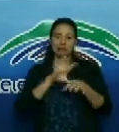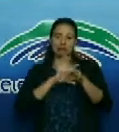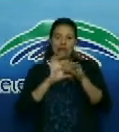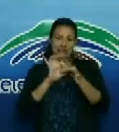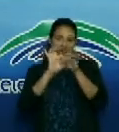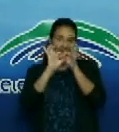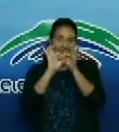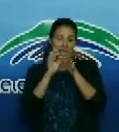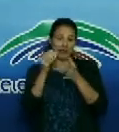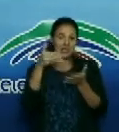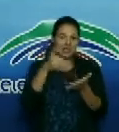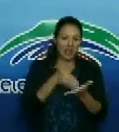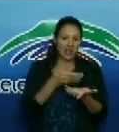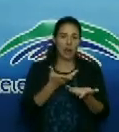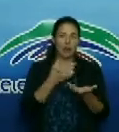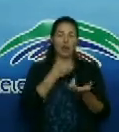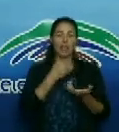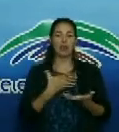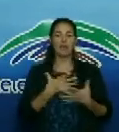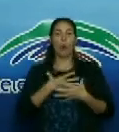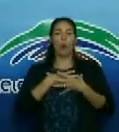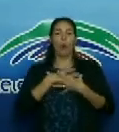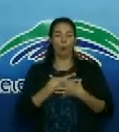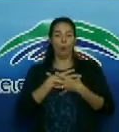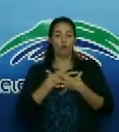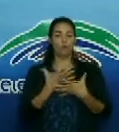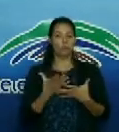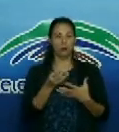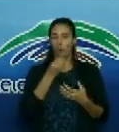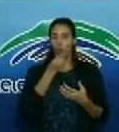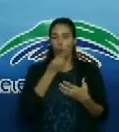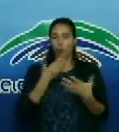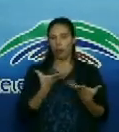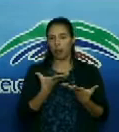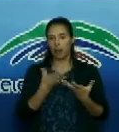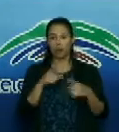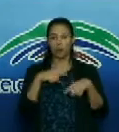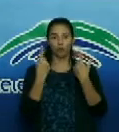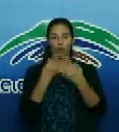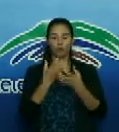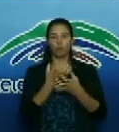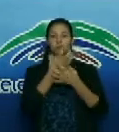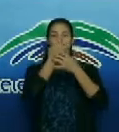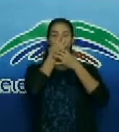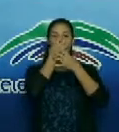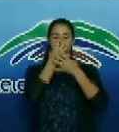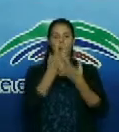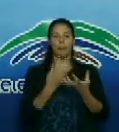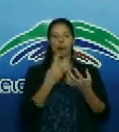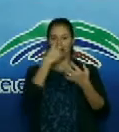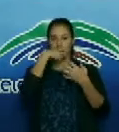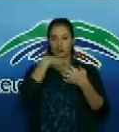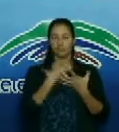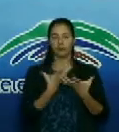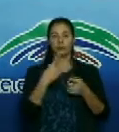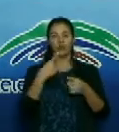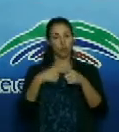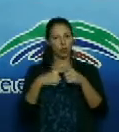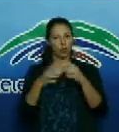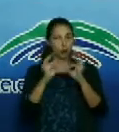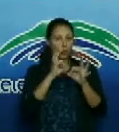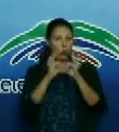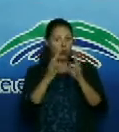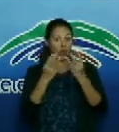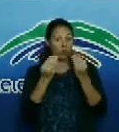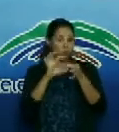de ventilación mecánica, la vigilancia estricta de todos los signos vitales, y de